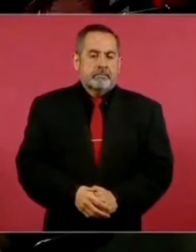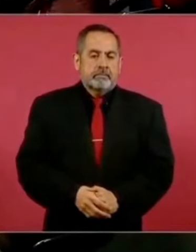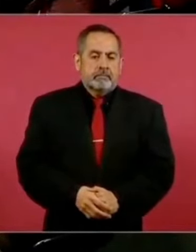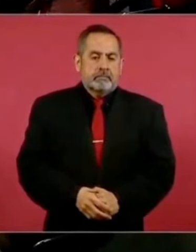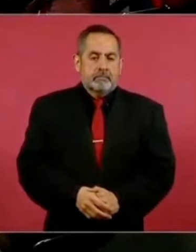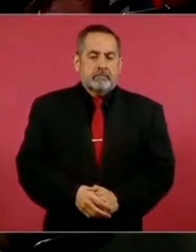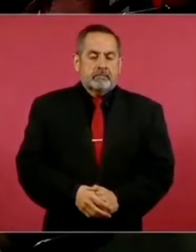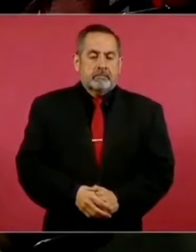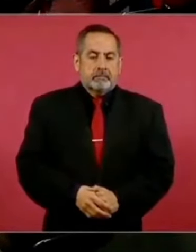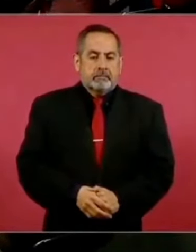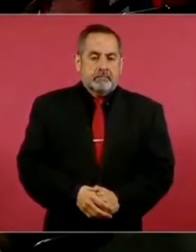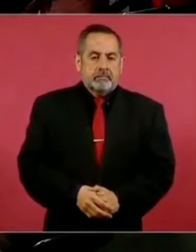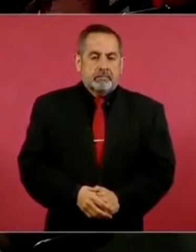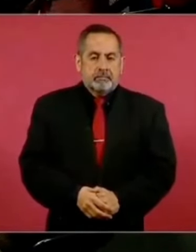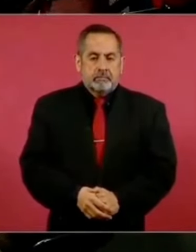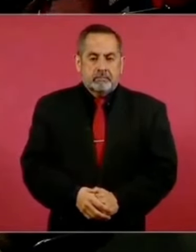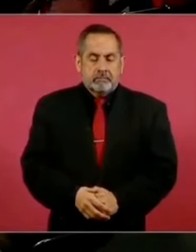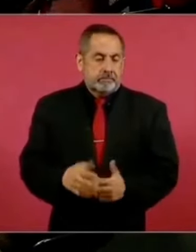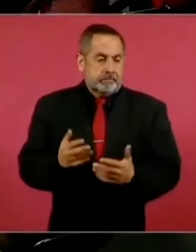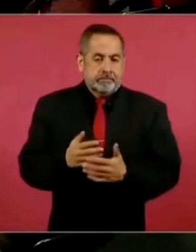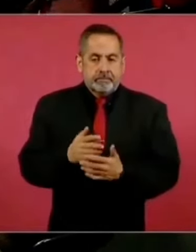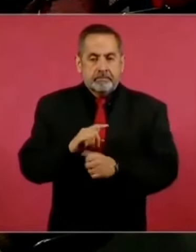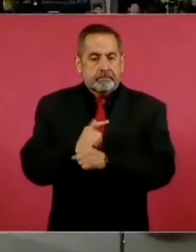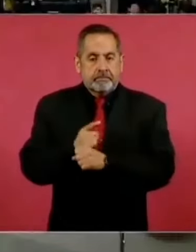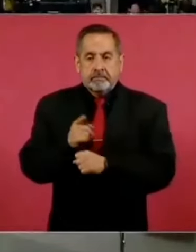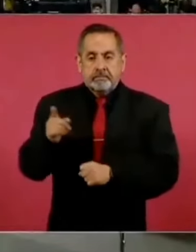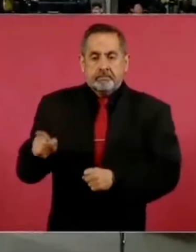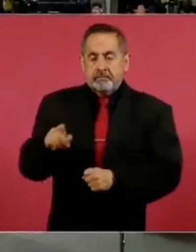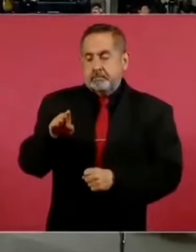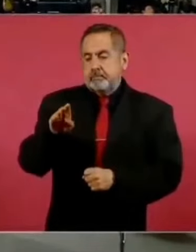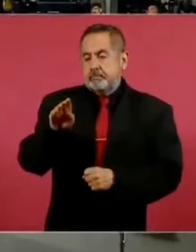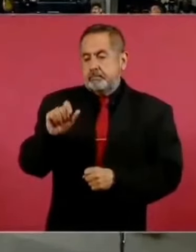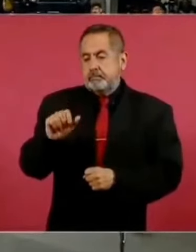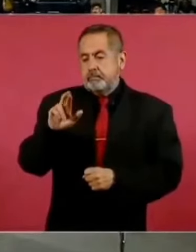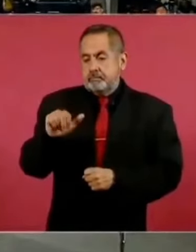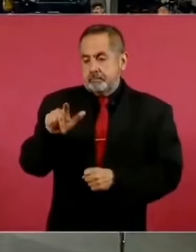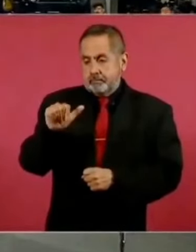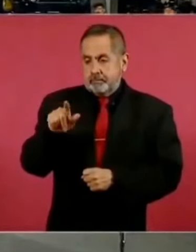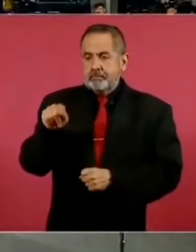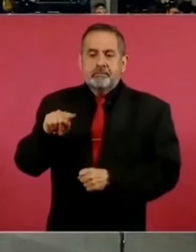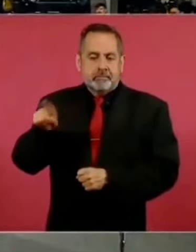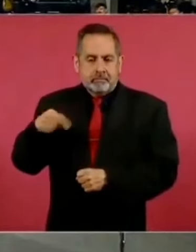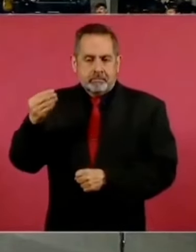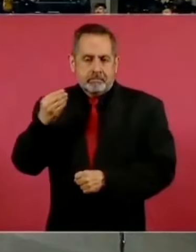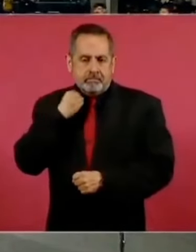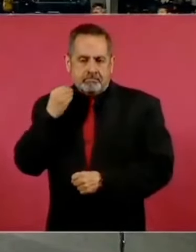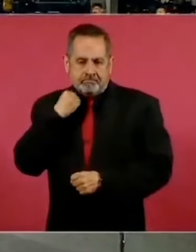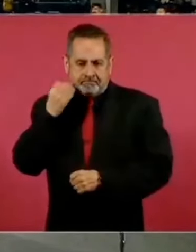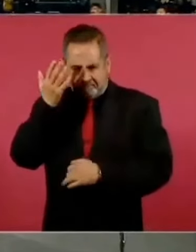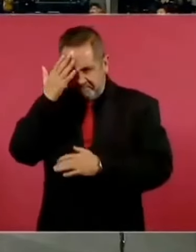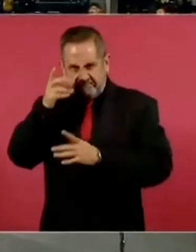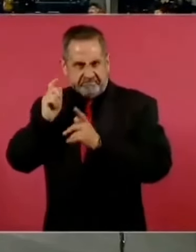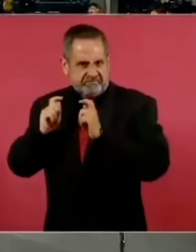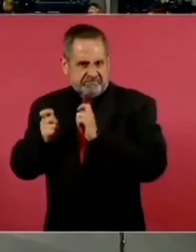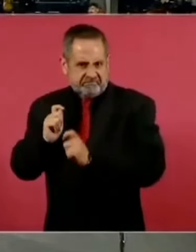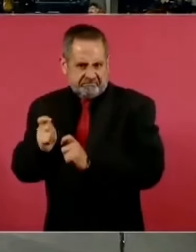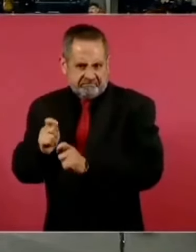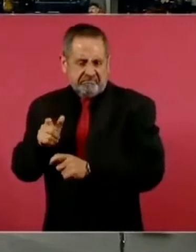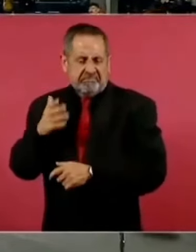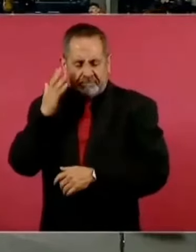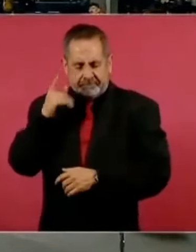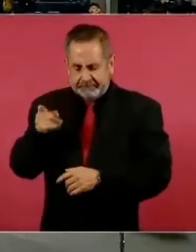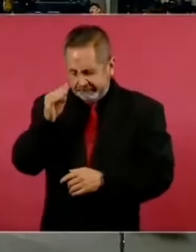licenciado Bartlett es abogado y está